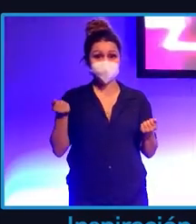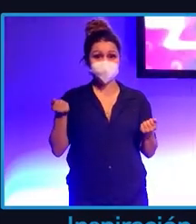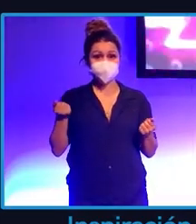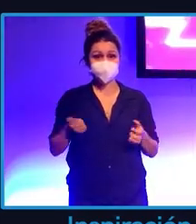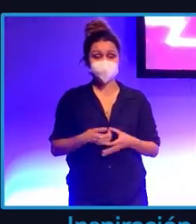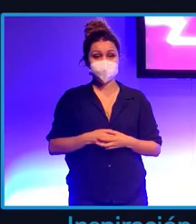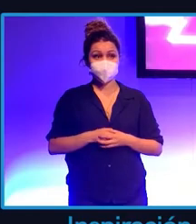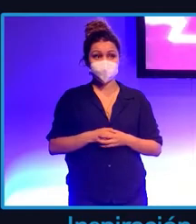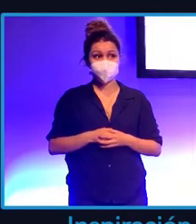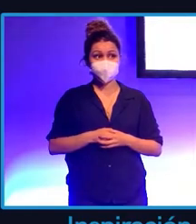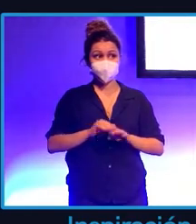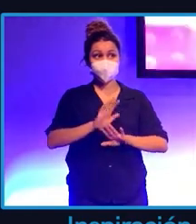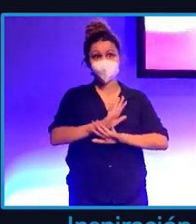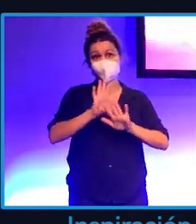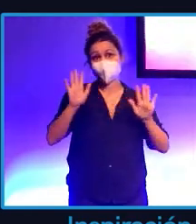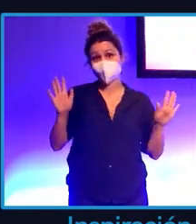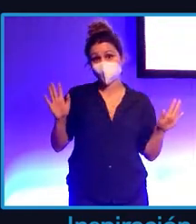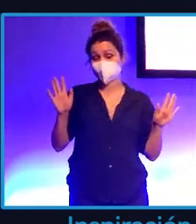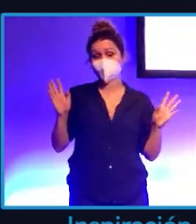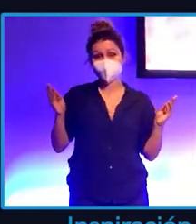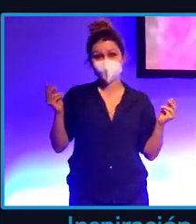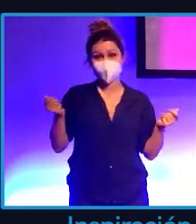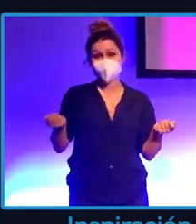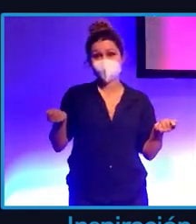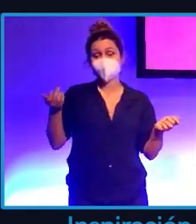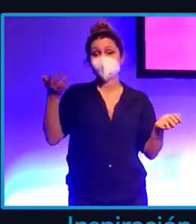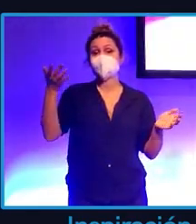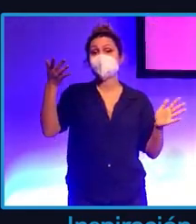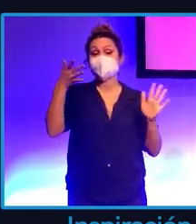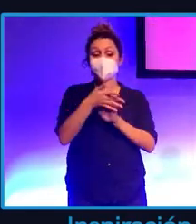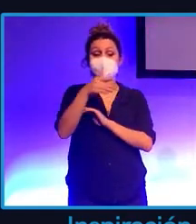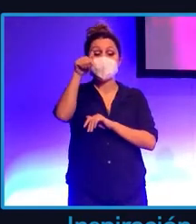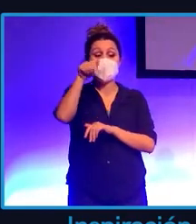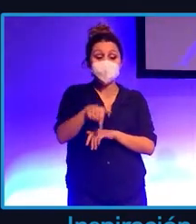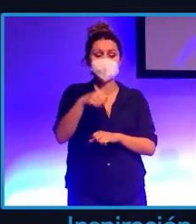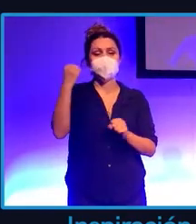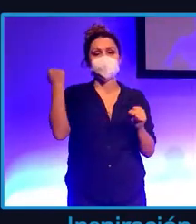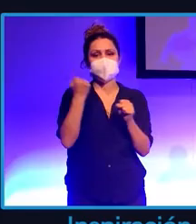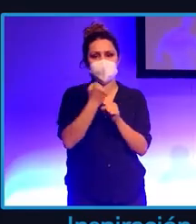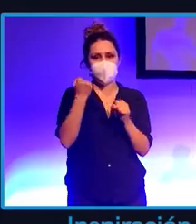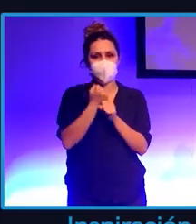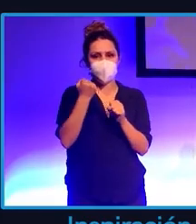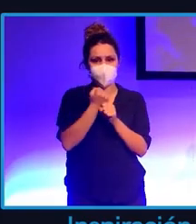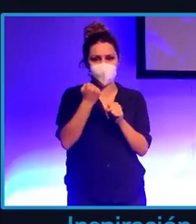Y por lo demás, pues en esto consiste un poco el trabajo de